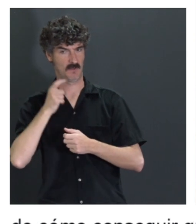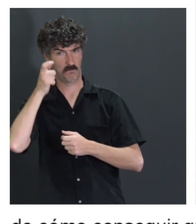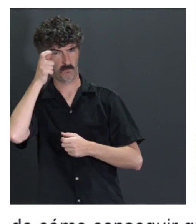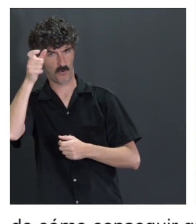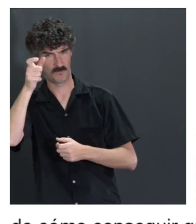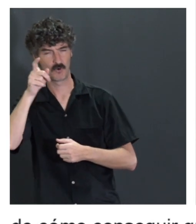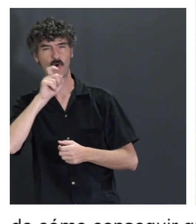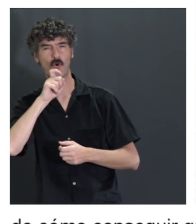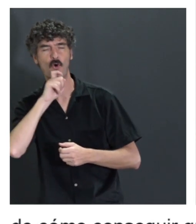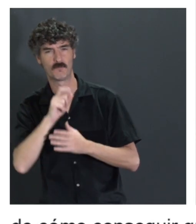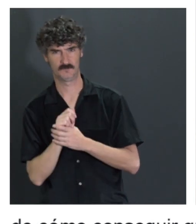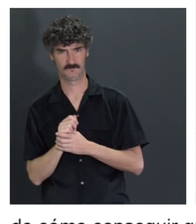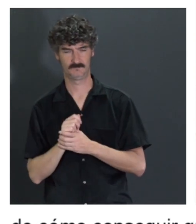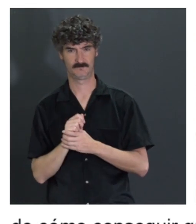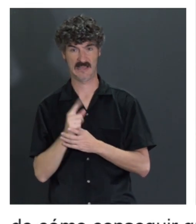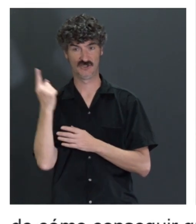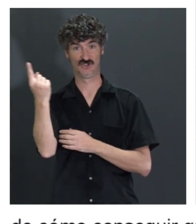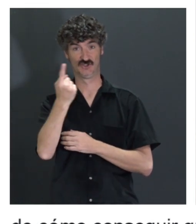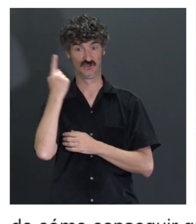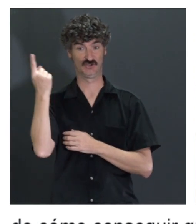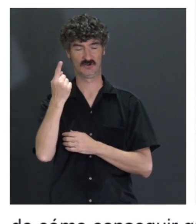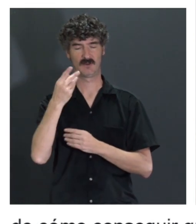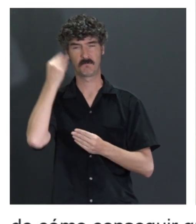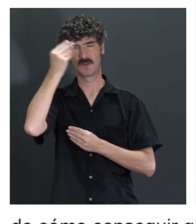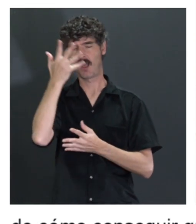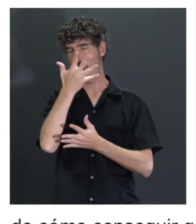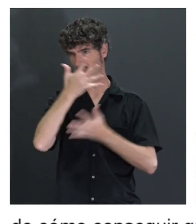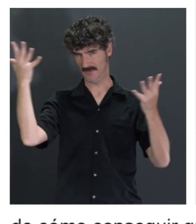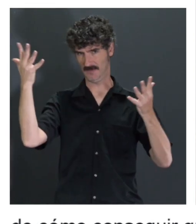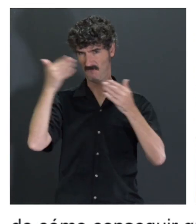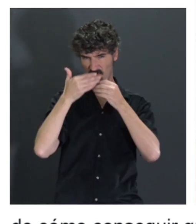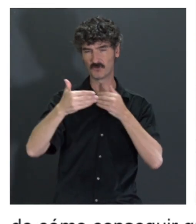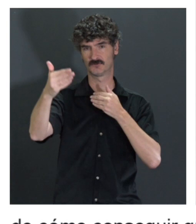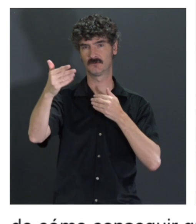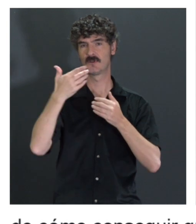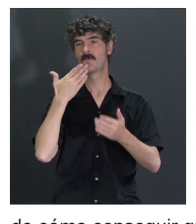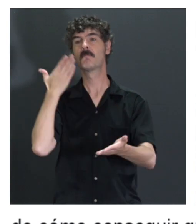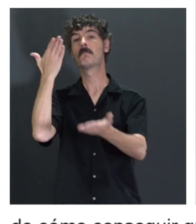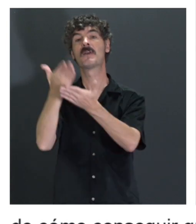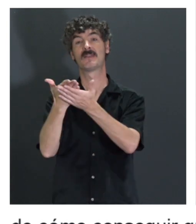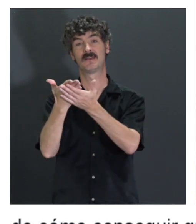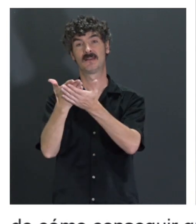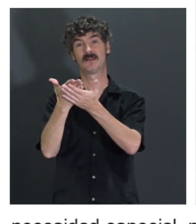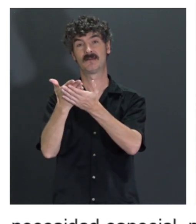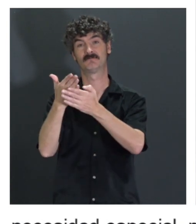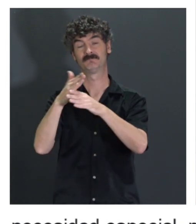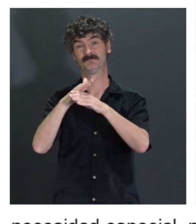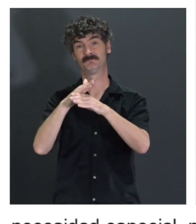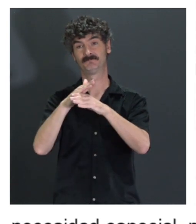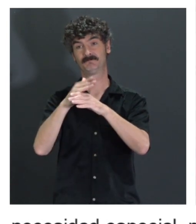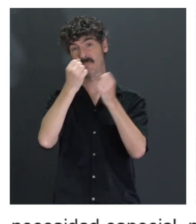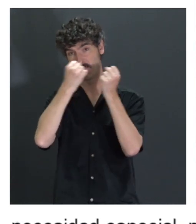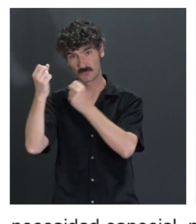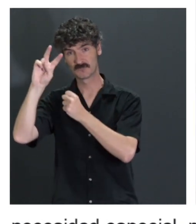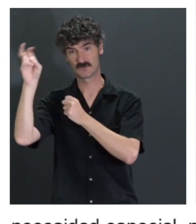pero pensando más a lo grande, yo pediría a la administración que de verdad